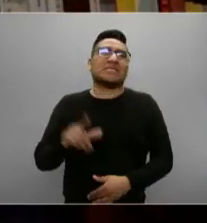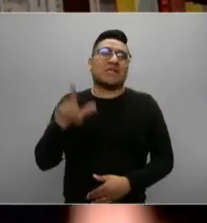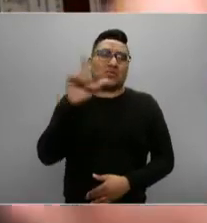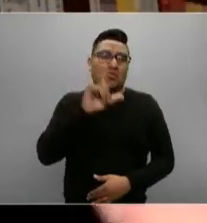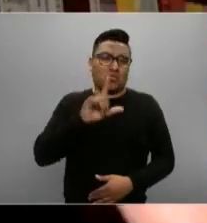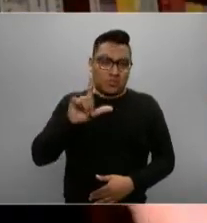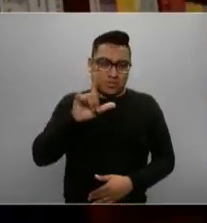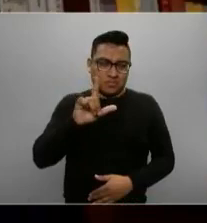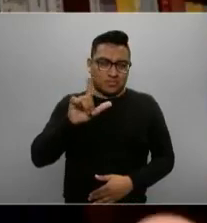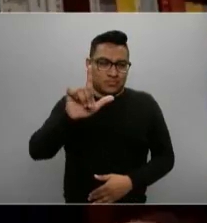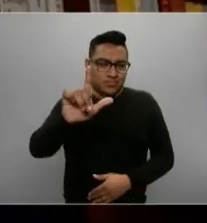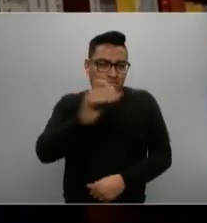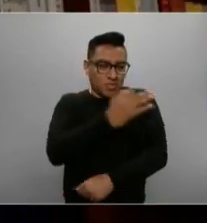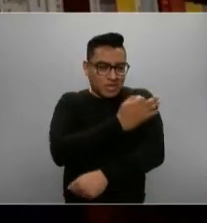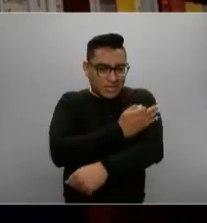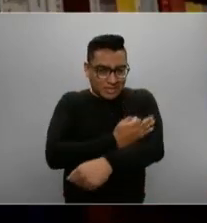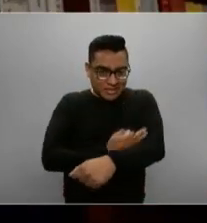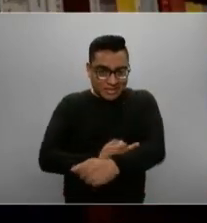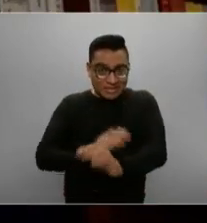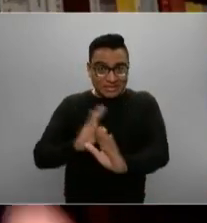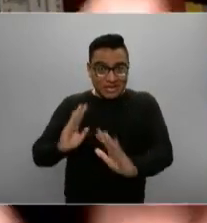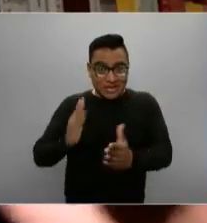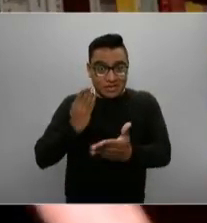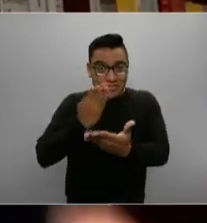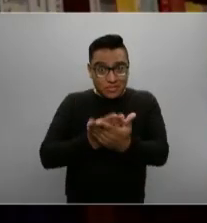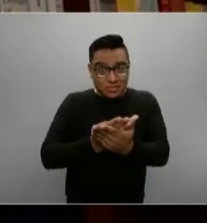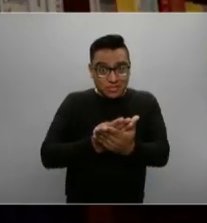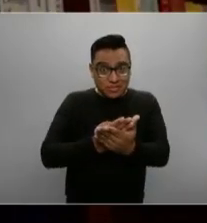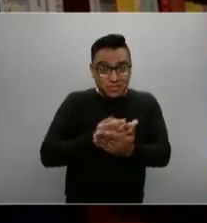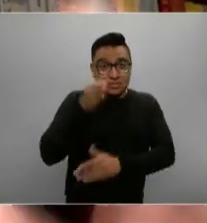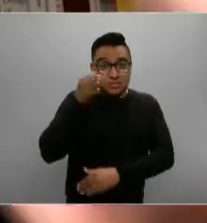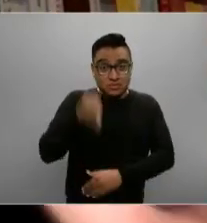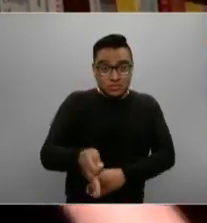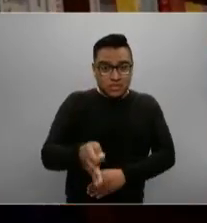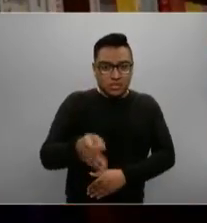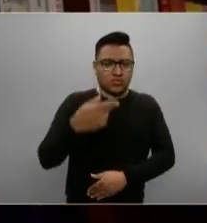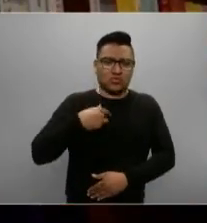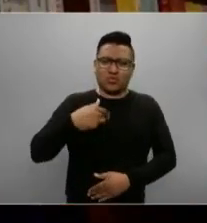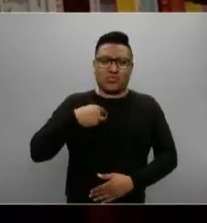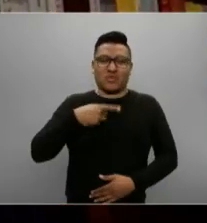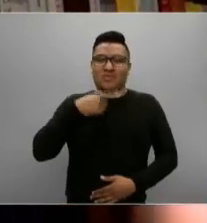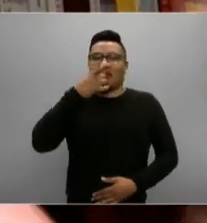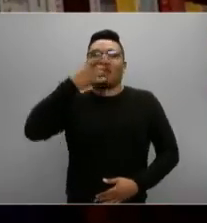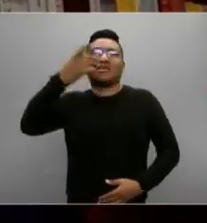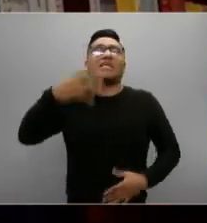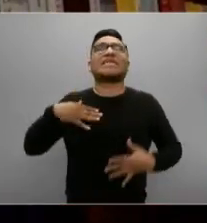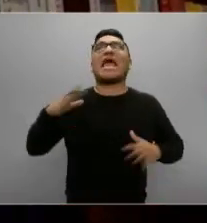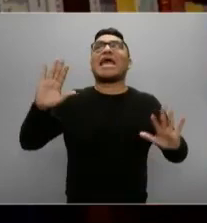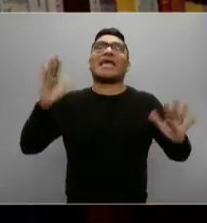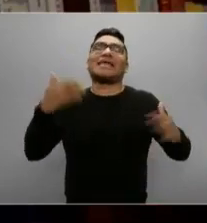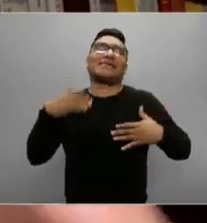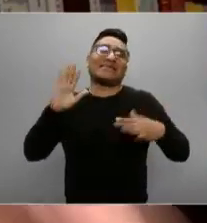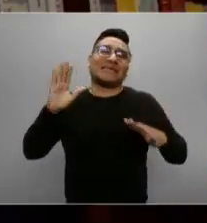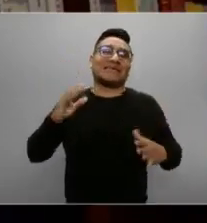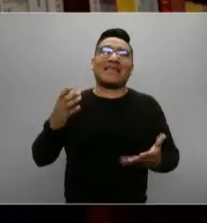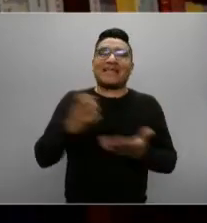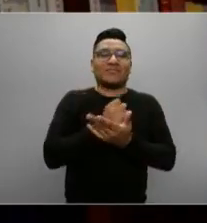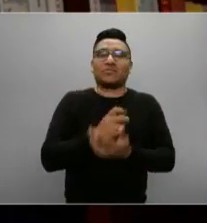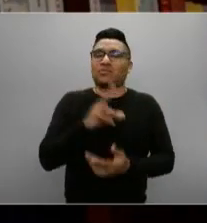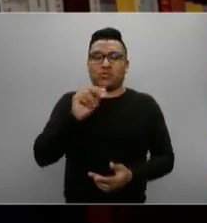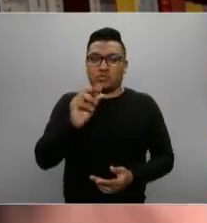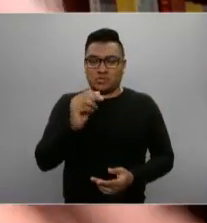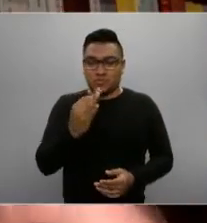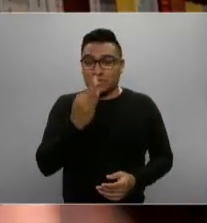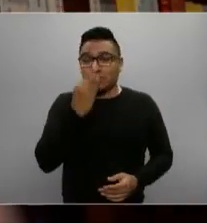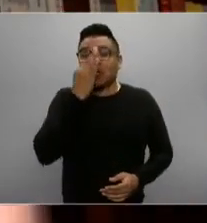tarde, que no quiero de ninguna manera sonar ni triunfalista, ni decir que ya llegamos, estamos cerca, pero no